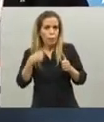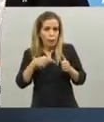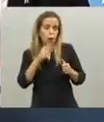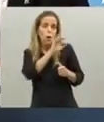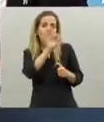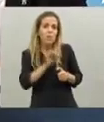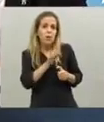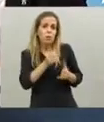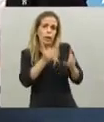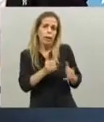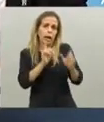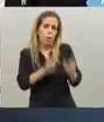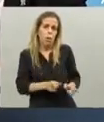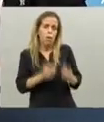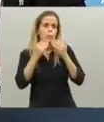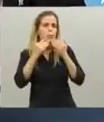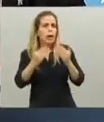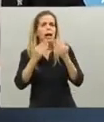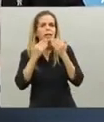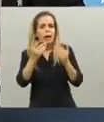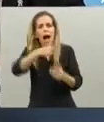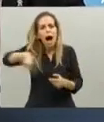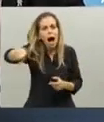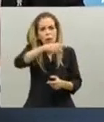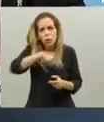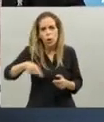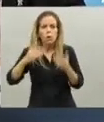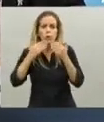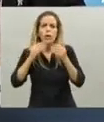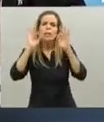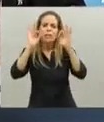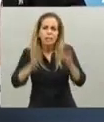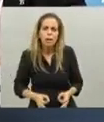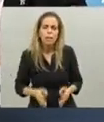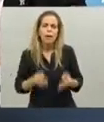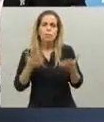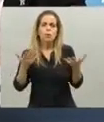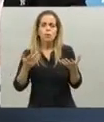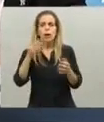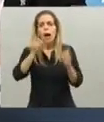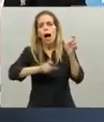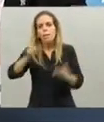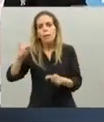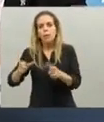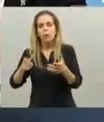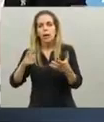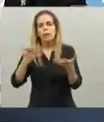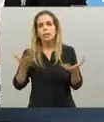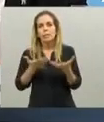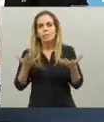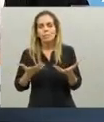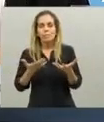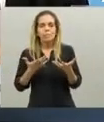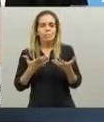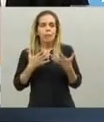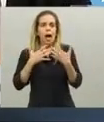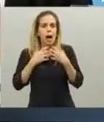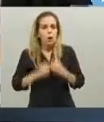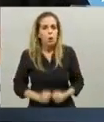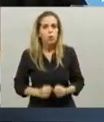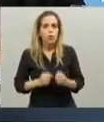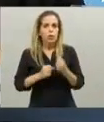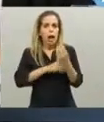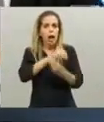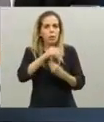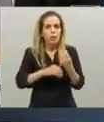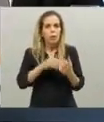Muchas gracias a todos por el esfuerzo, de todo corazón, sabemos el incordio que genera, sabemos la angustia que genera, para cada familia hoy, tener